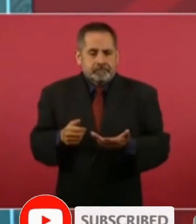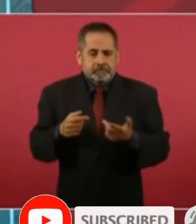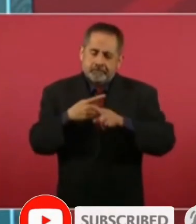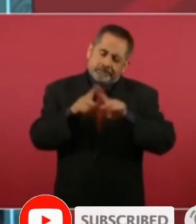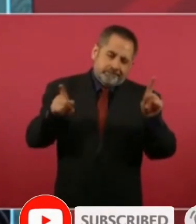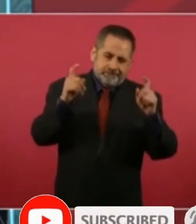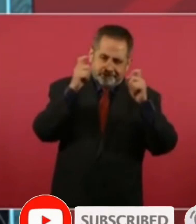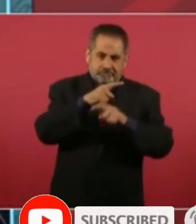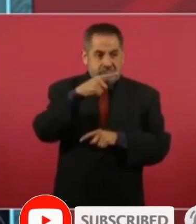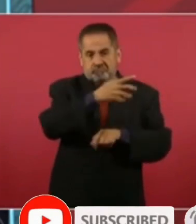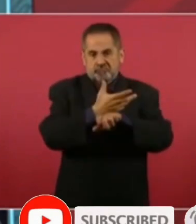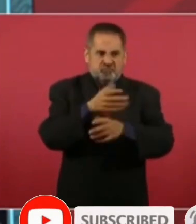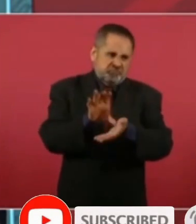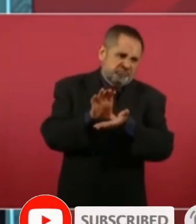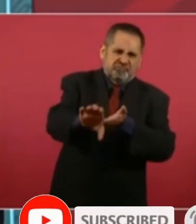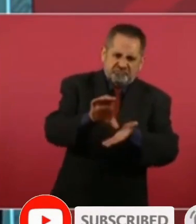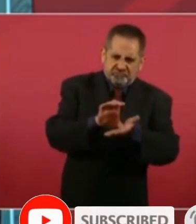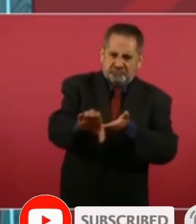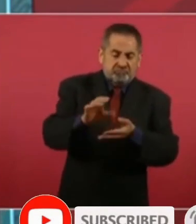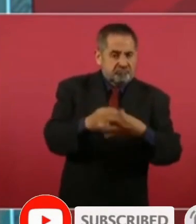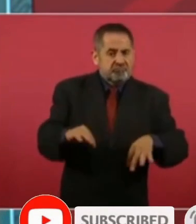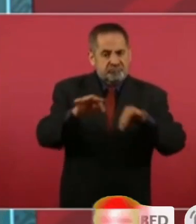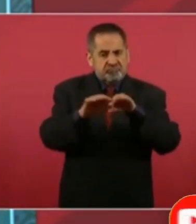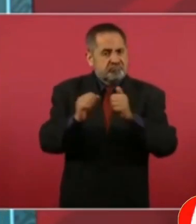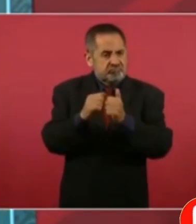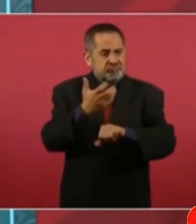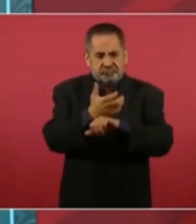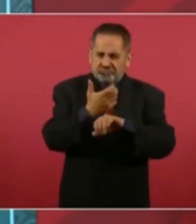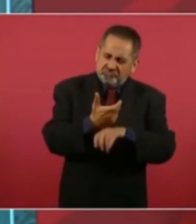compara con el subsidio que reciben